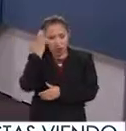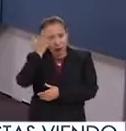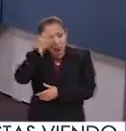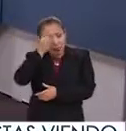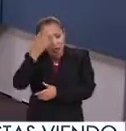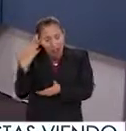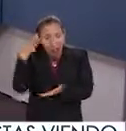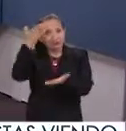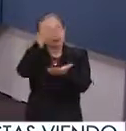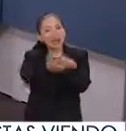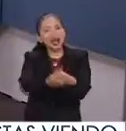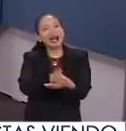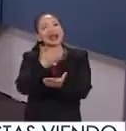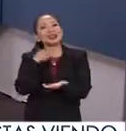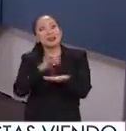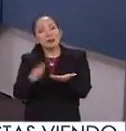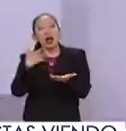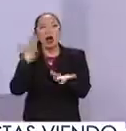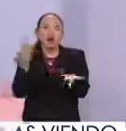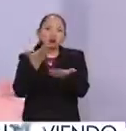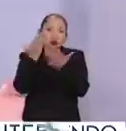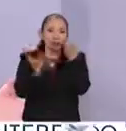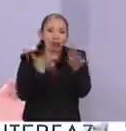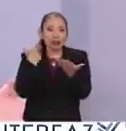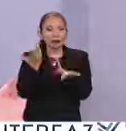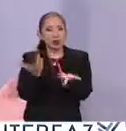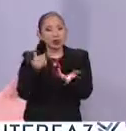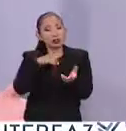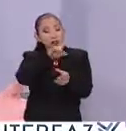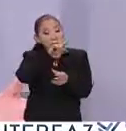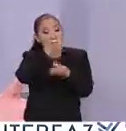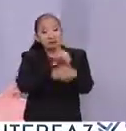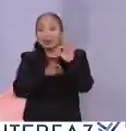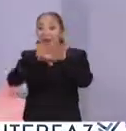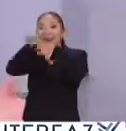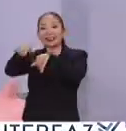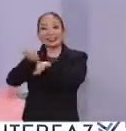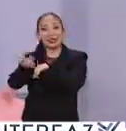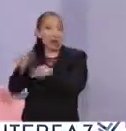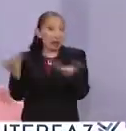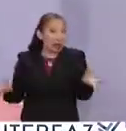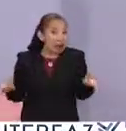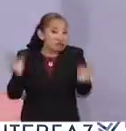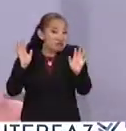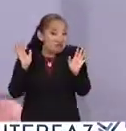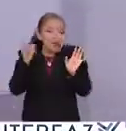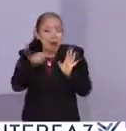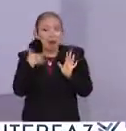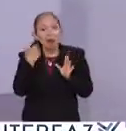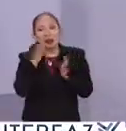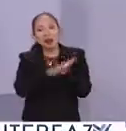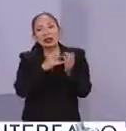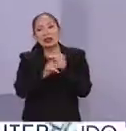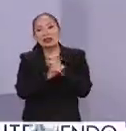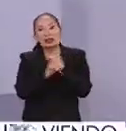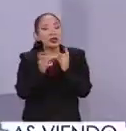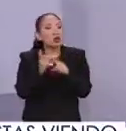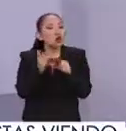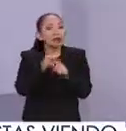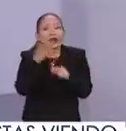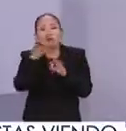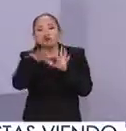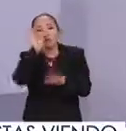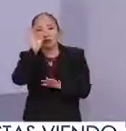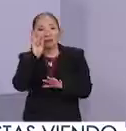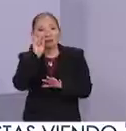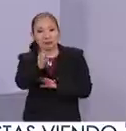de aprender a leer, a escribir e incorporarse a la vida productiva de nuestro país que se acerquen al INEA a través de qué páginas o qué medios. Por